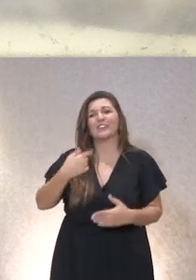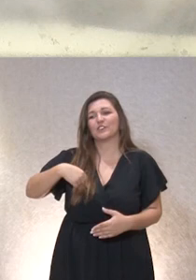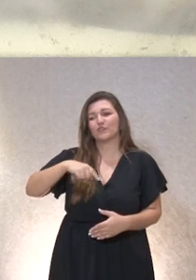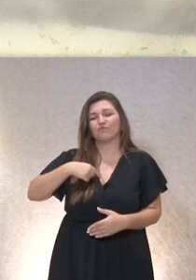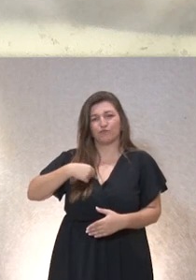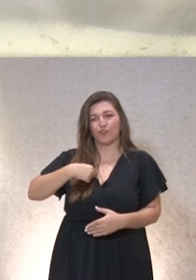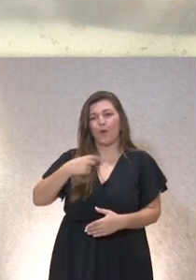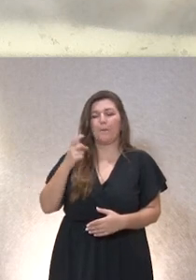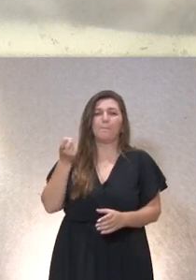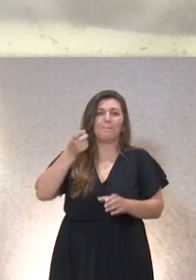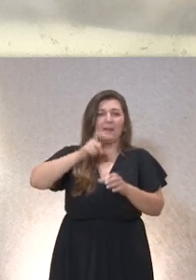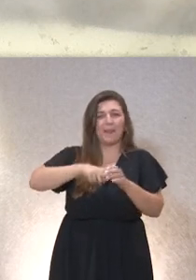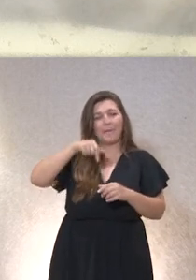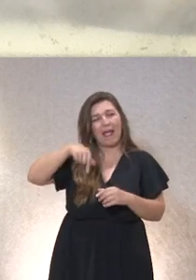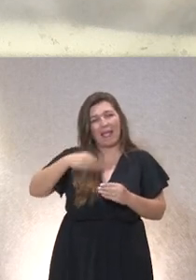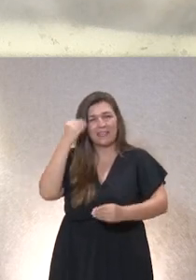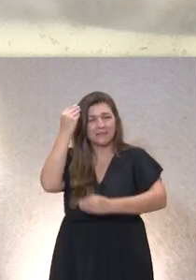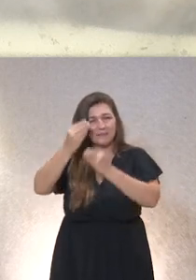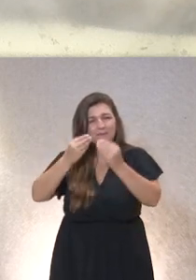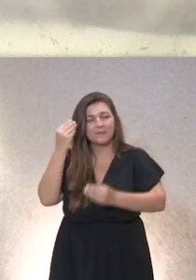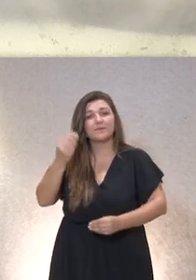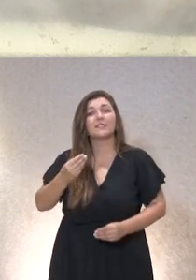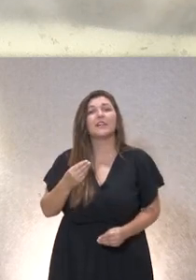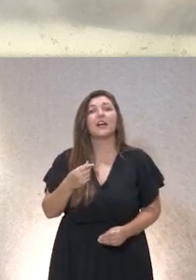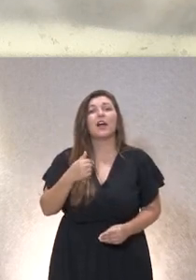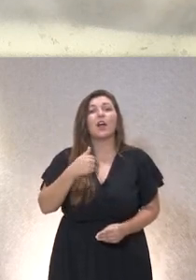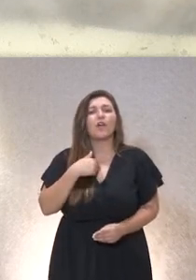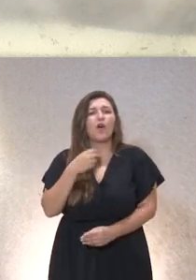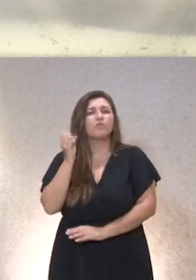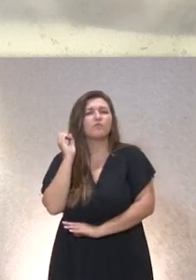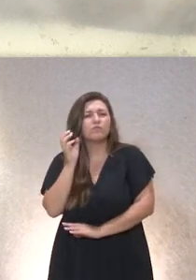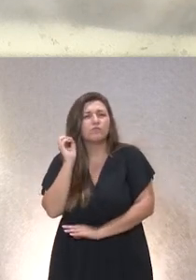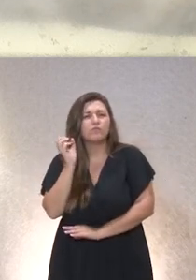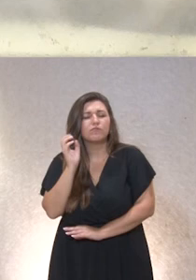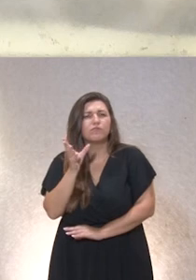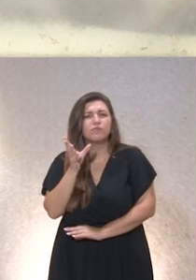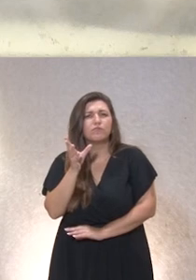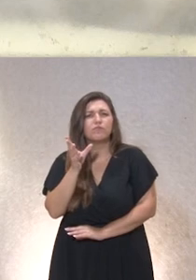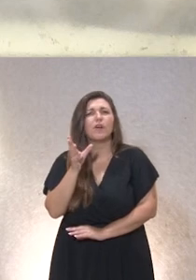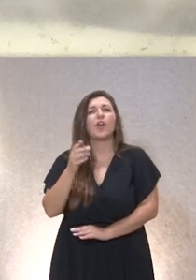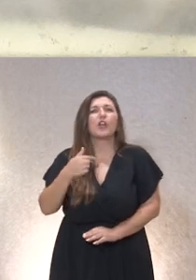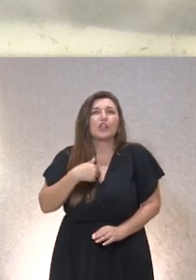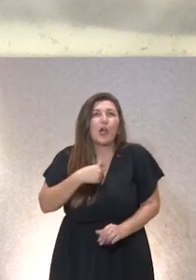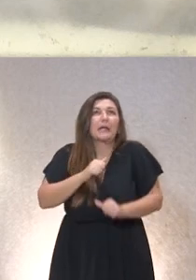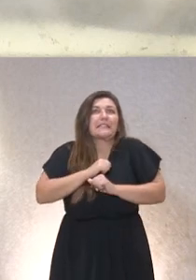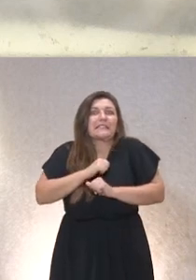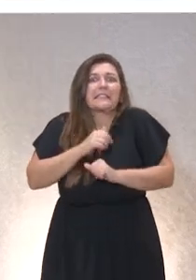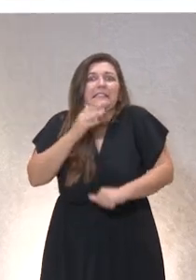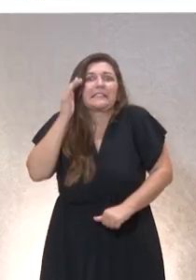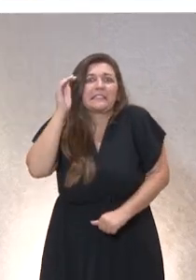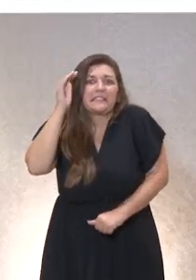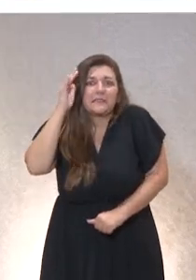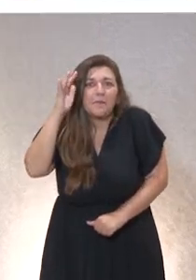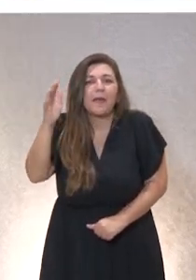reflexión y mi intervención a estas intempestivas horas realmente espero que sea, bueno, pues,